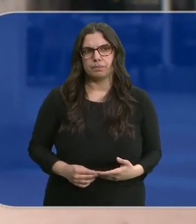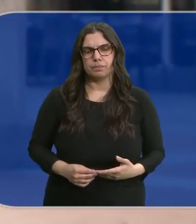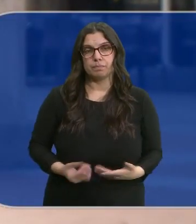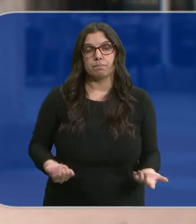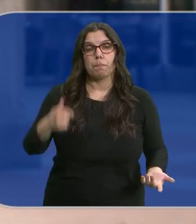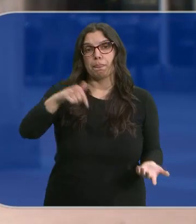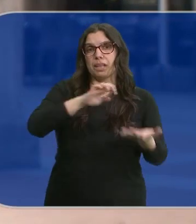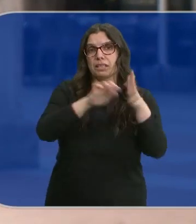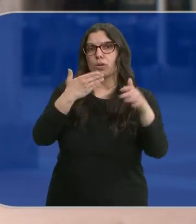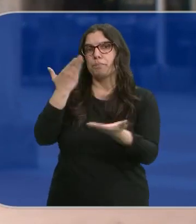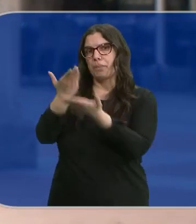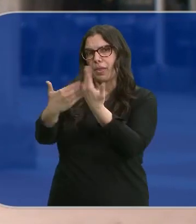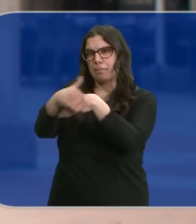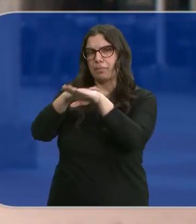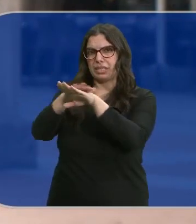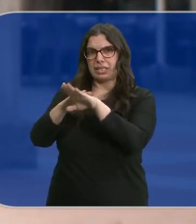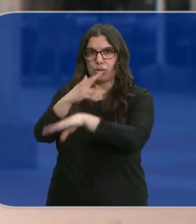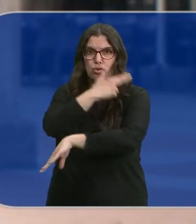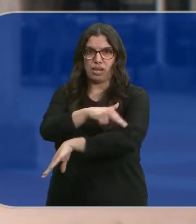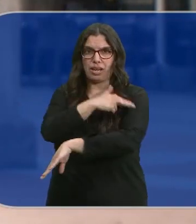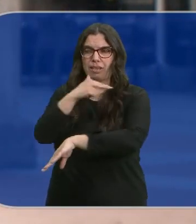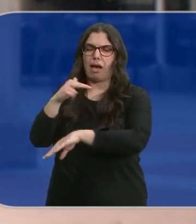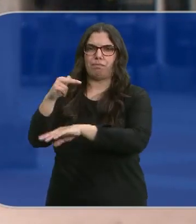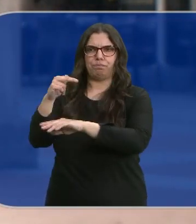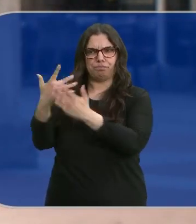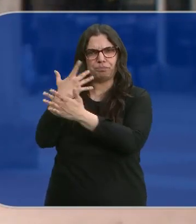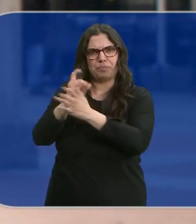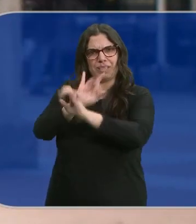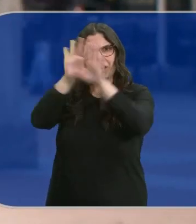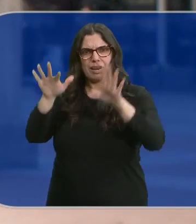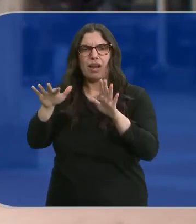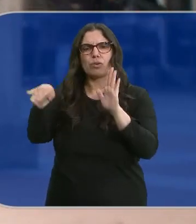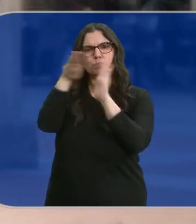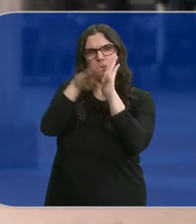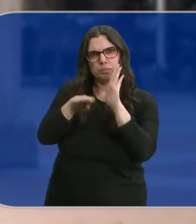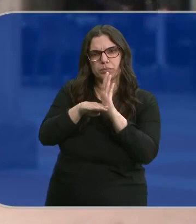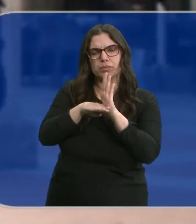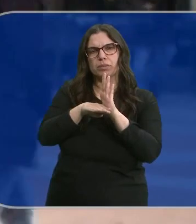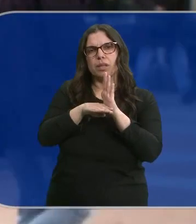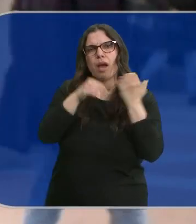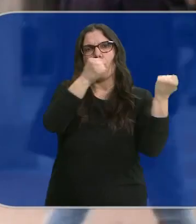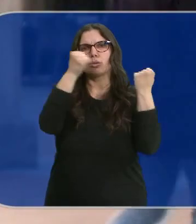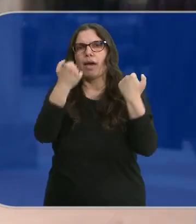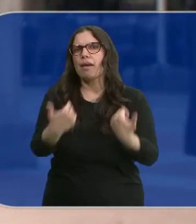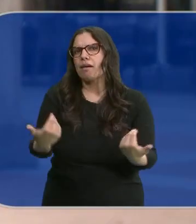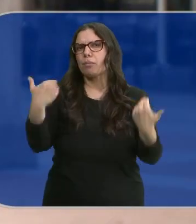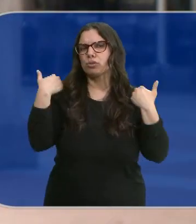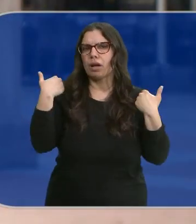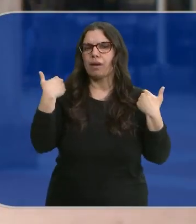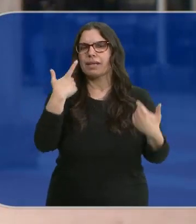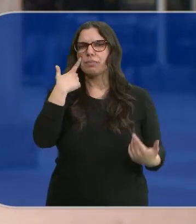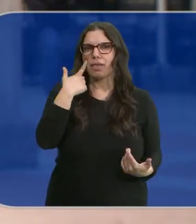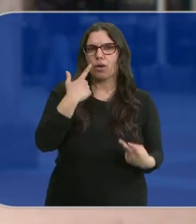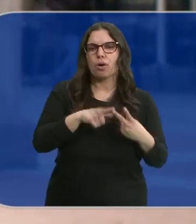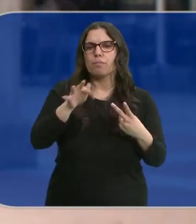Desde Castilla y León se pedía al Ministerio de Sanidad que se defina de manera clara cuáles van a ser las autoridades que se encarguen tanto de la